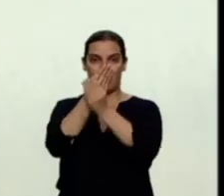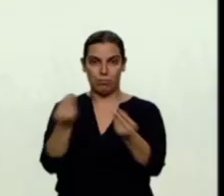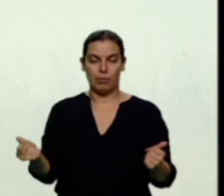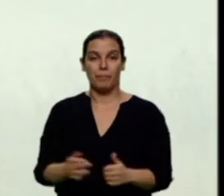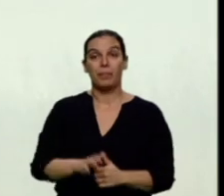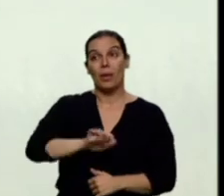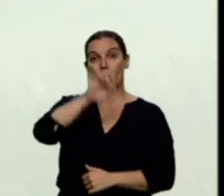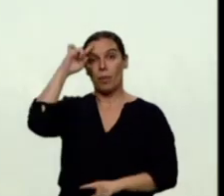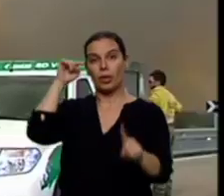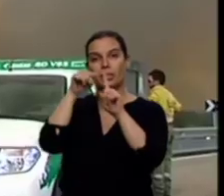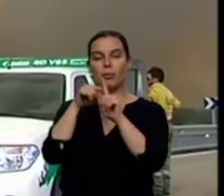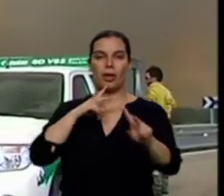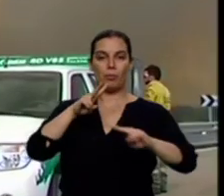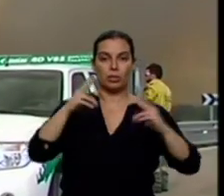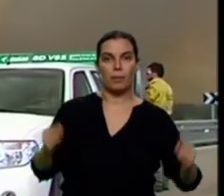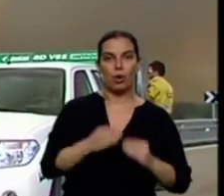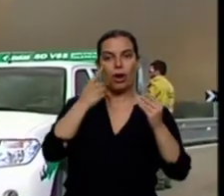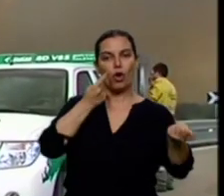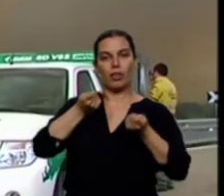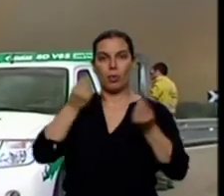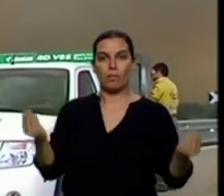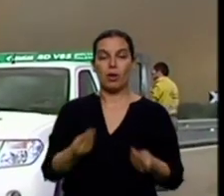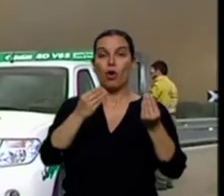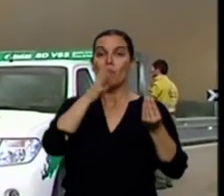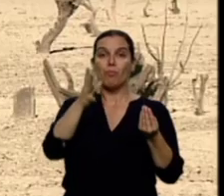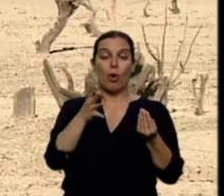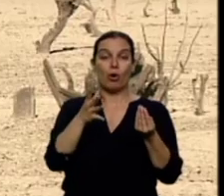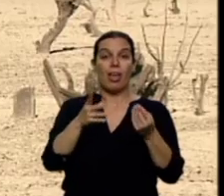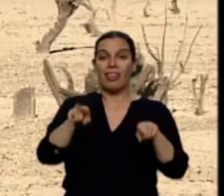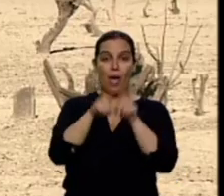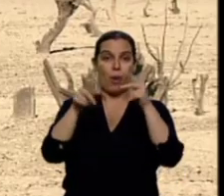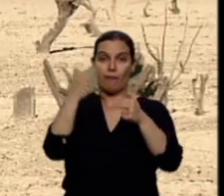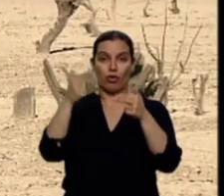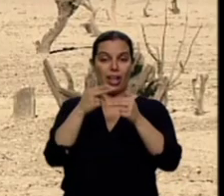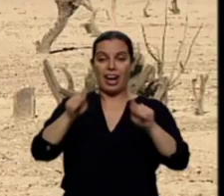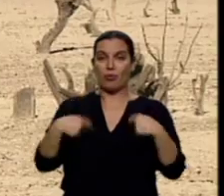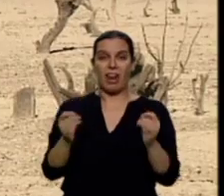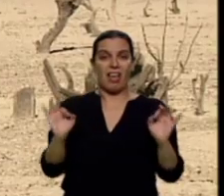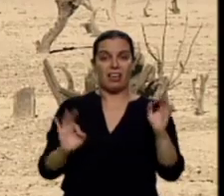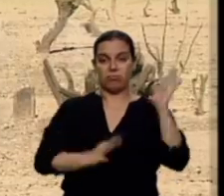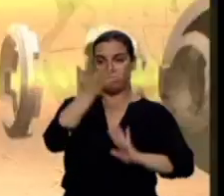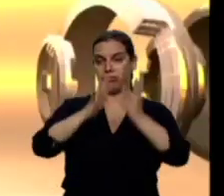coordinación, porque los desastres naturales no entienden de fronteras y las consecuencias del cambio climático siguen aumentando.